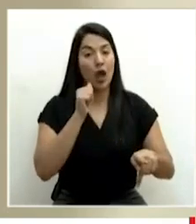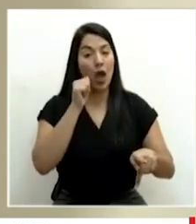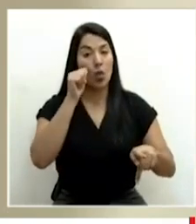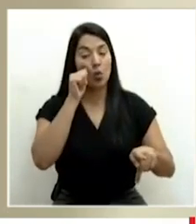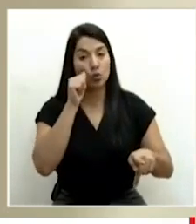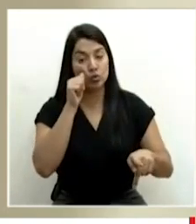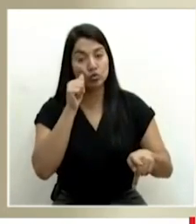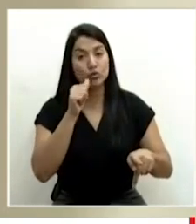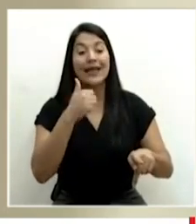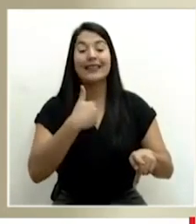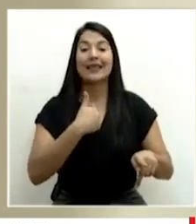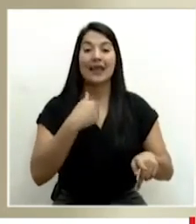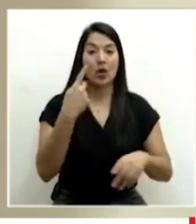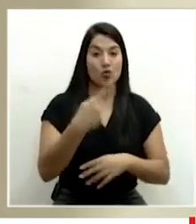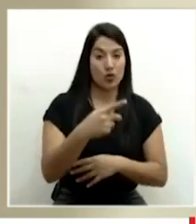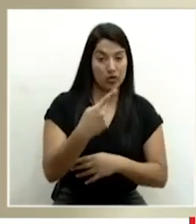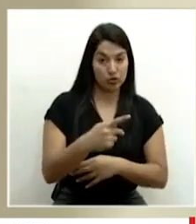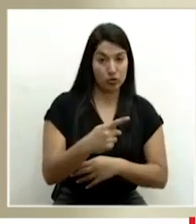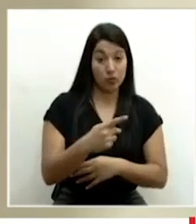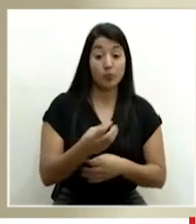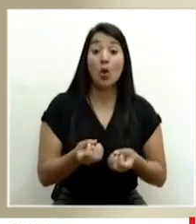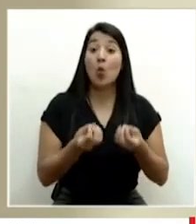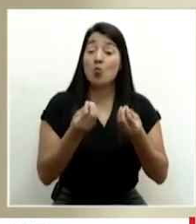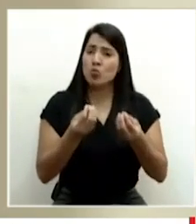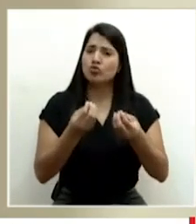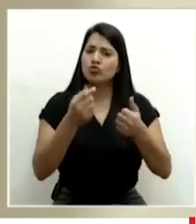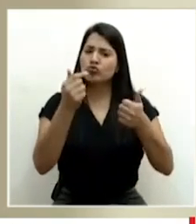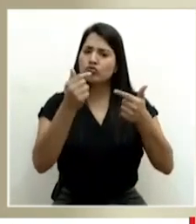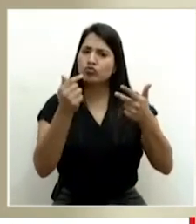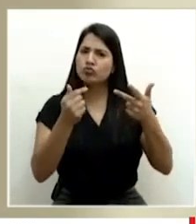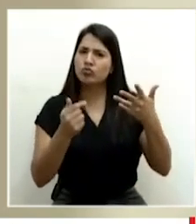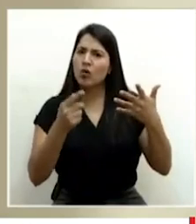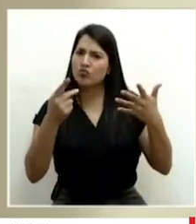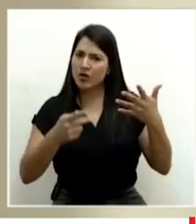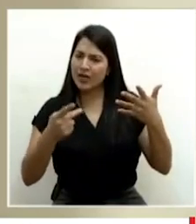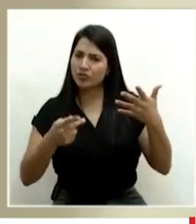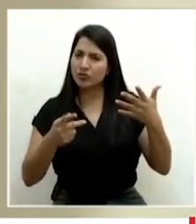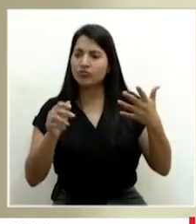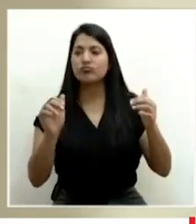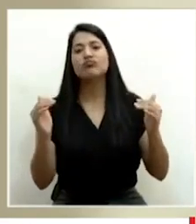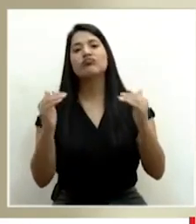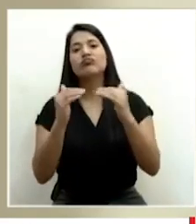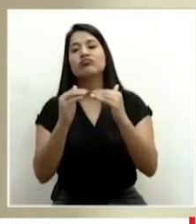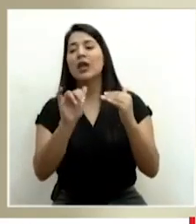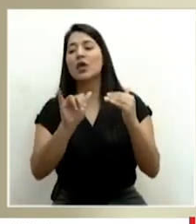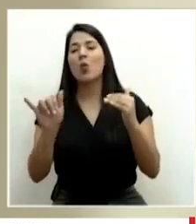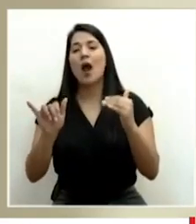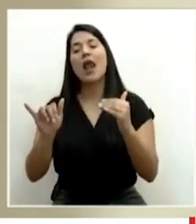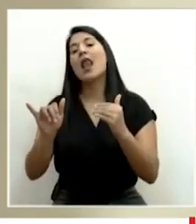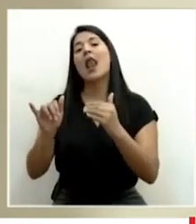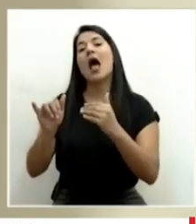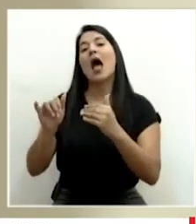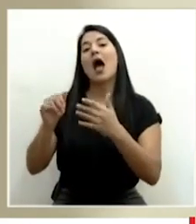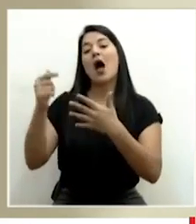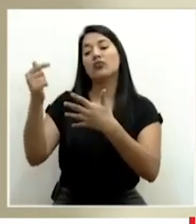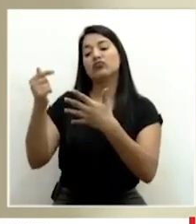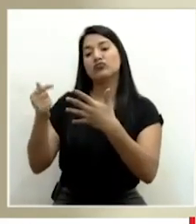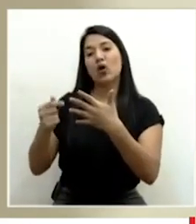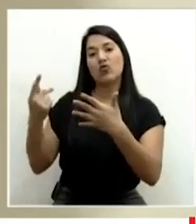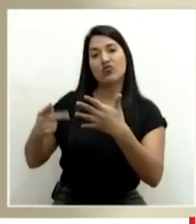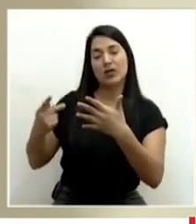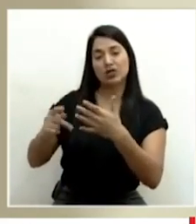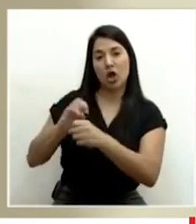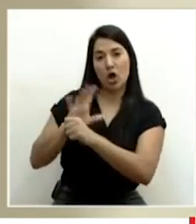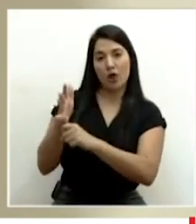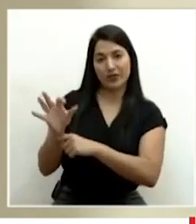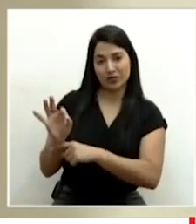de riesgo. Muchos de esos factores de riesgo coinciden con los factores de riesgo para COVID-19. Entonces, en la medida en